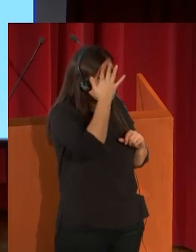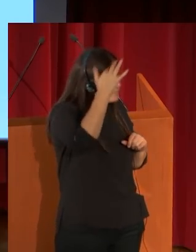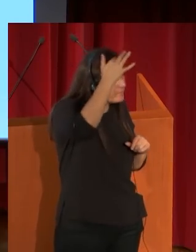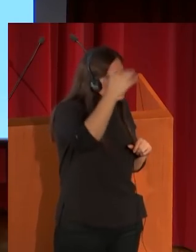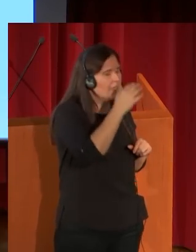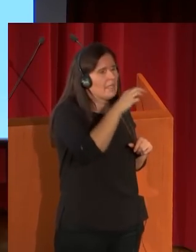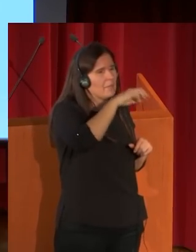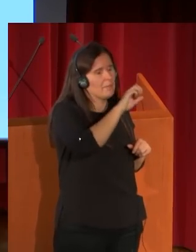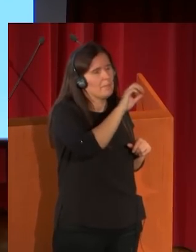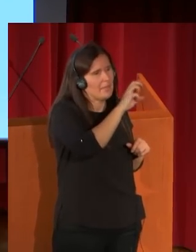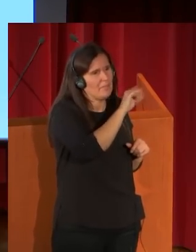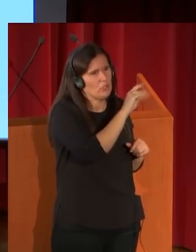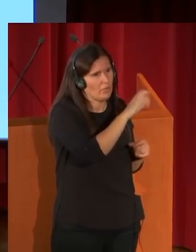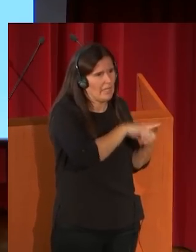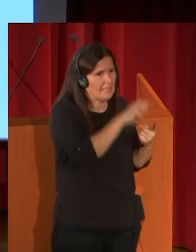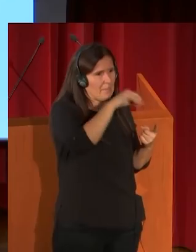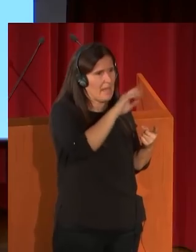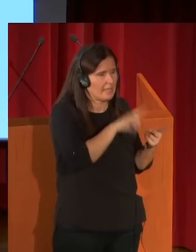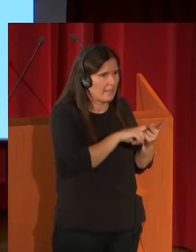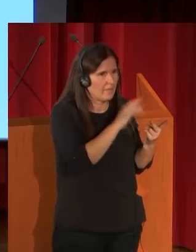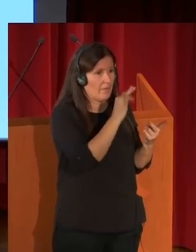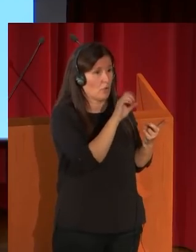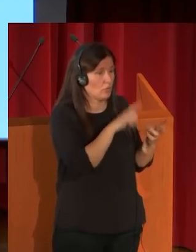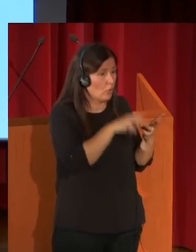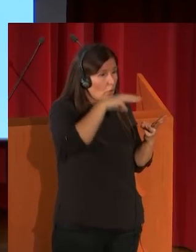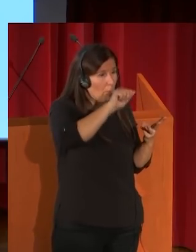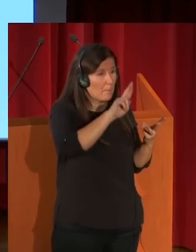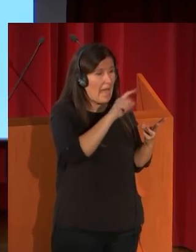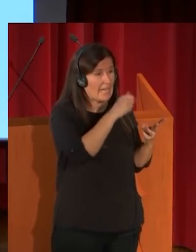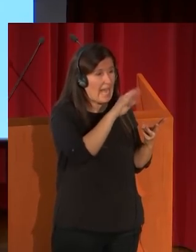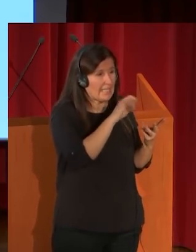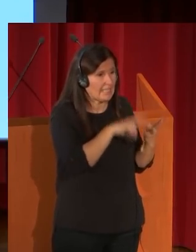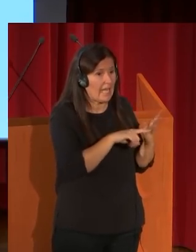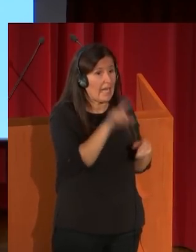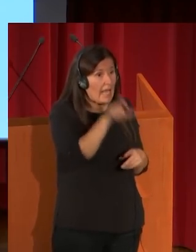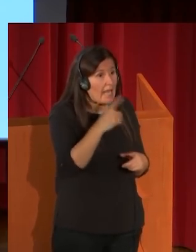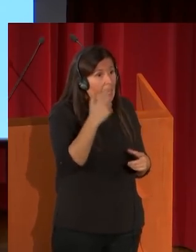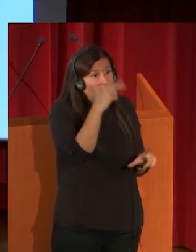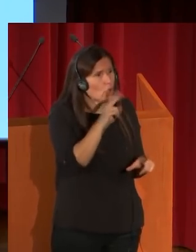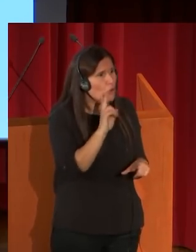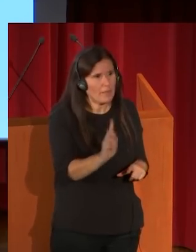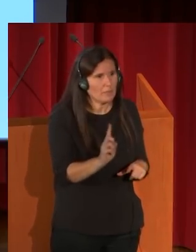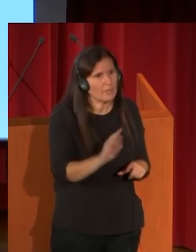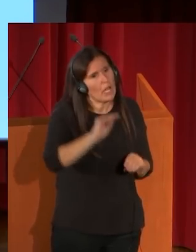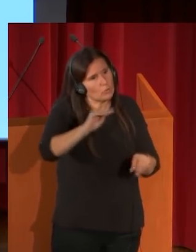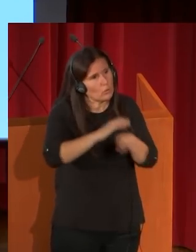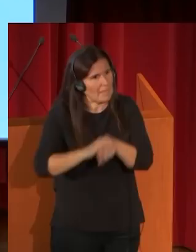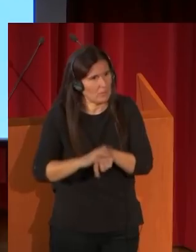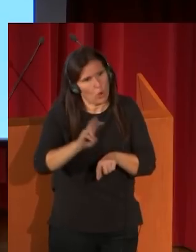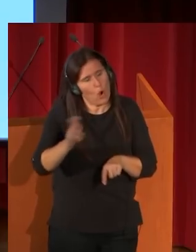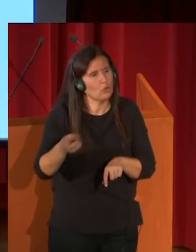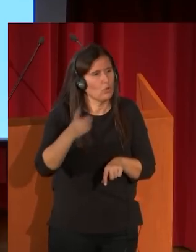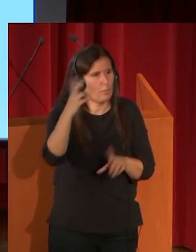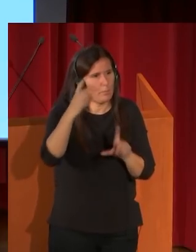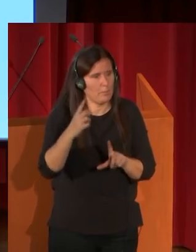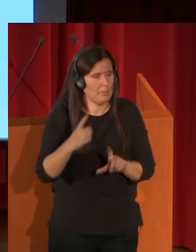Marta, y de Fausto y Margarita, y no sólo al pintor, al cual no vemos, sino a sus amigos, a Gapito Francés, otro pintor,